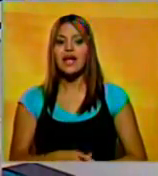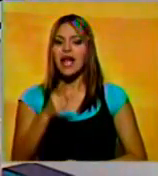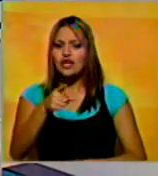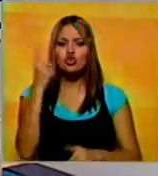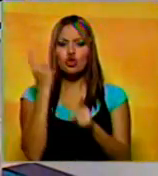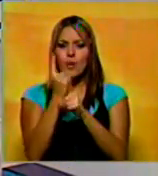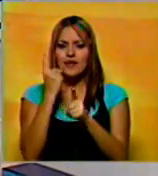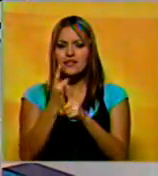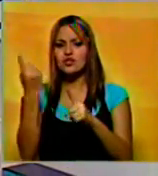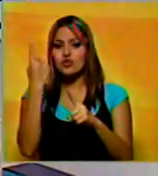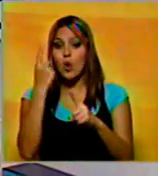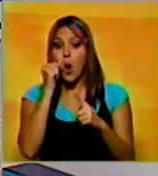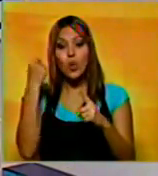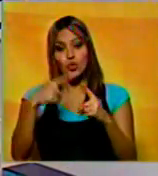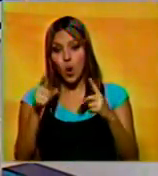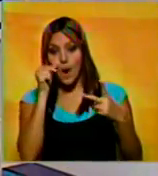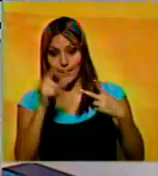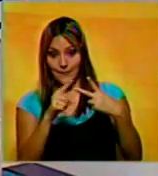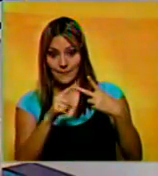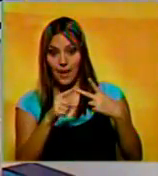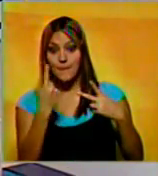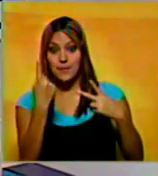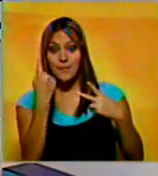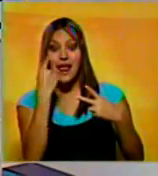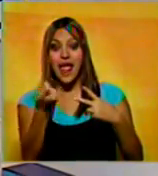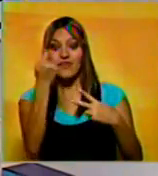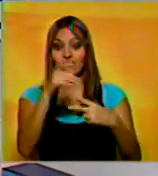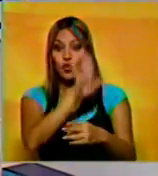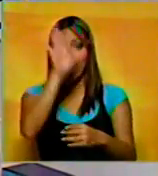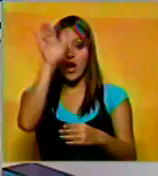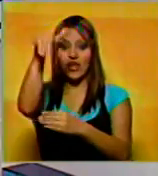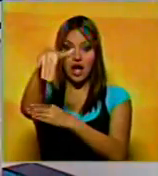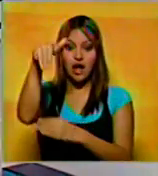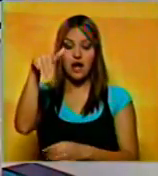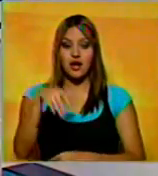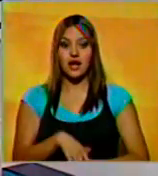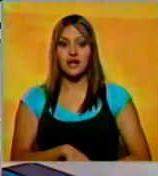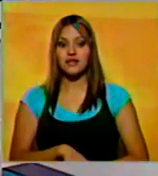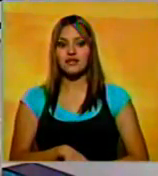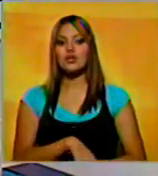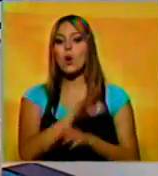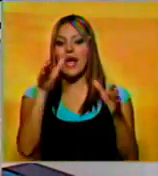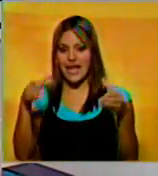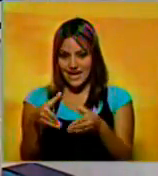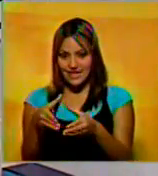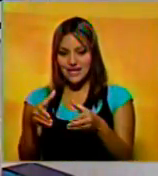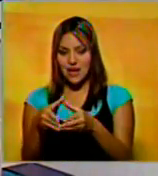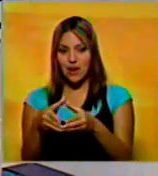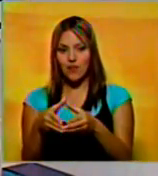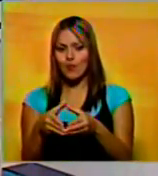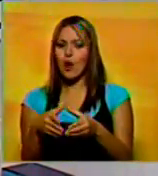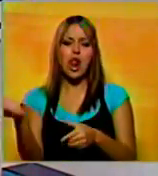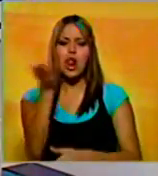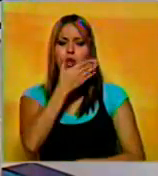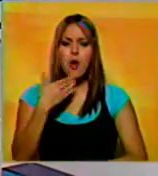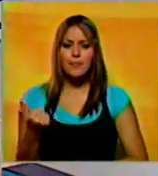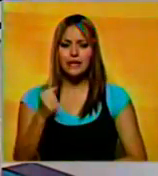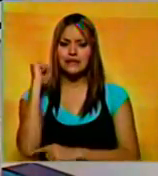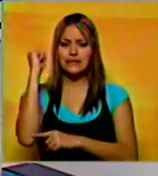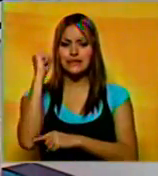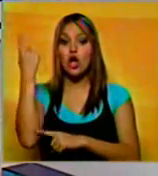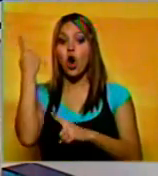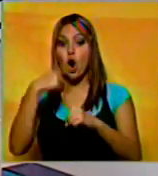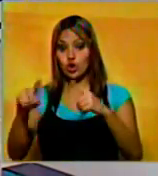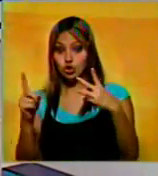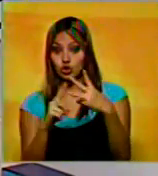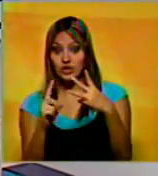jornada en la que Eduardo Escobar dio el primer cuadrangular de su carrera al hacer con los mellizos de Minnesota una gran faena. Además, Marwin